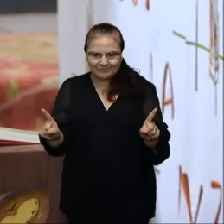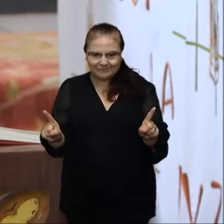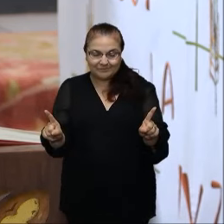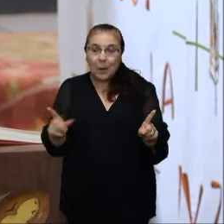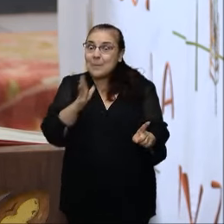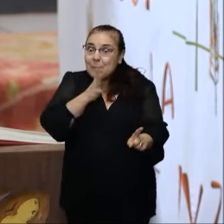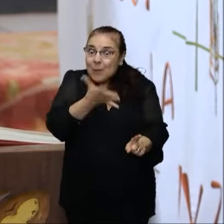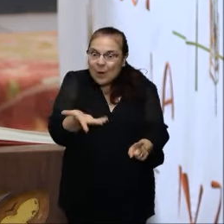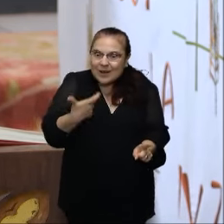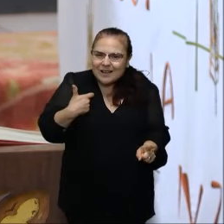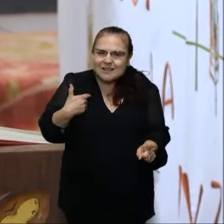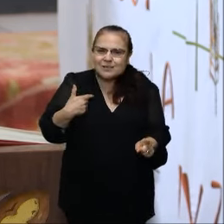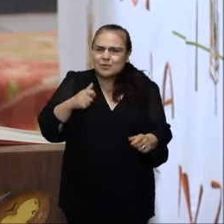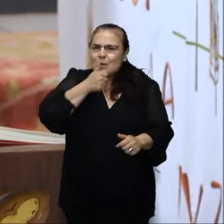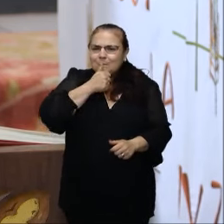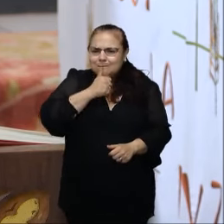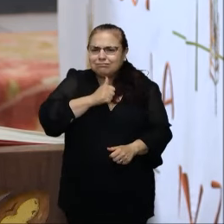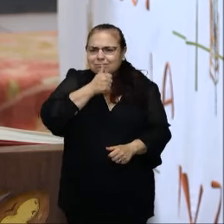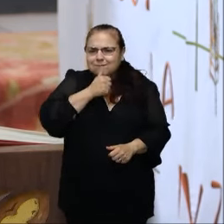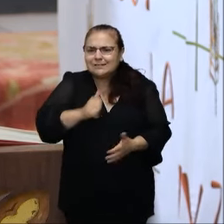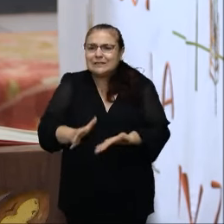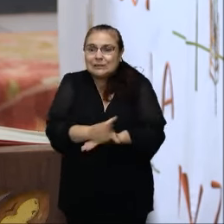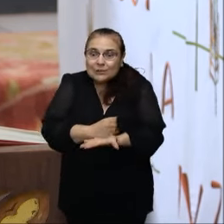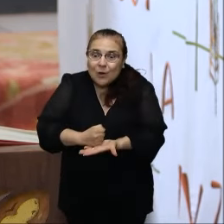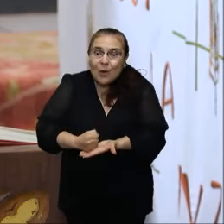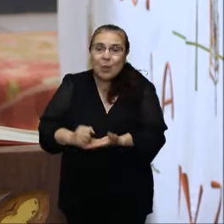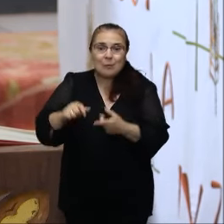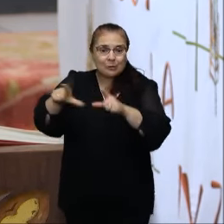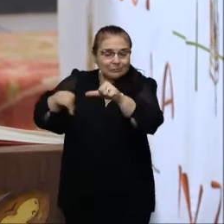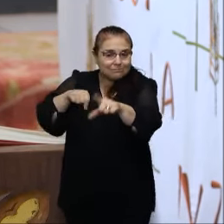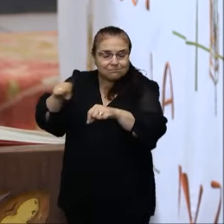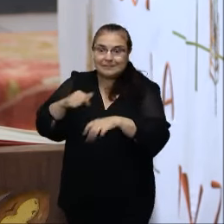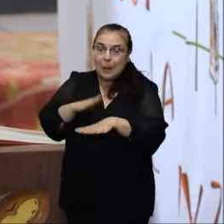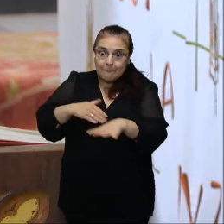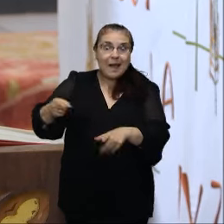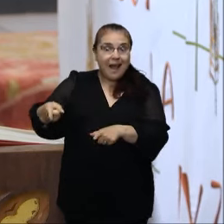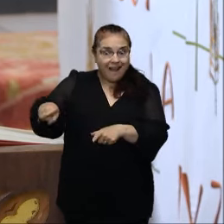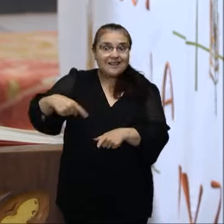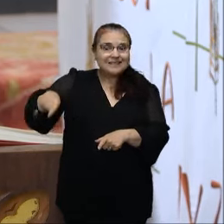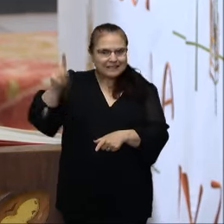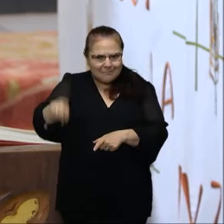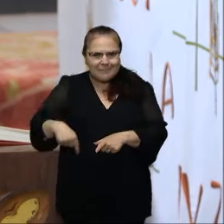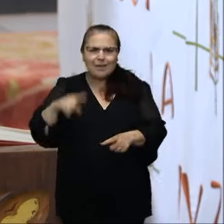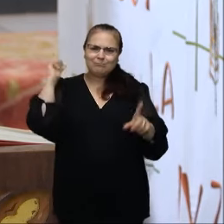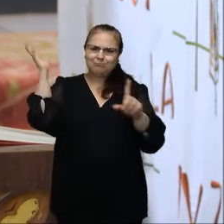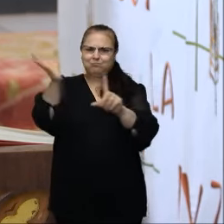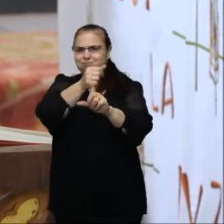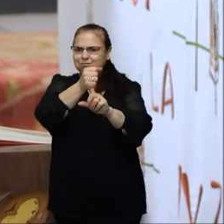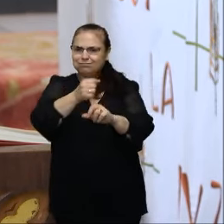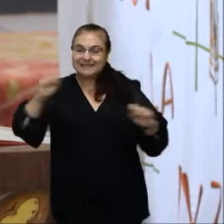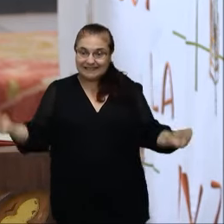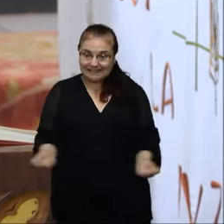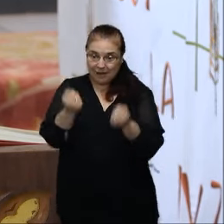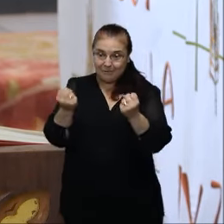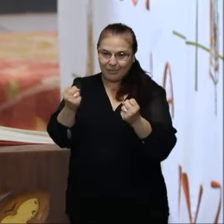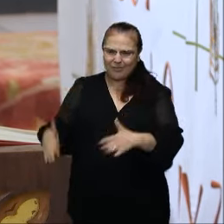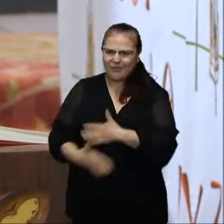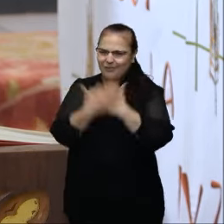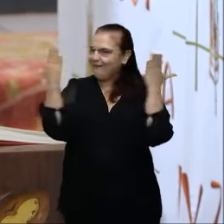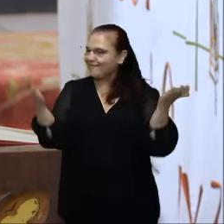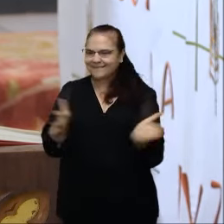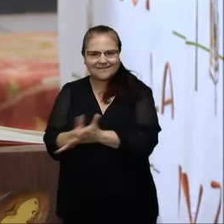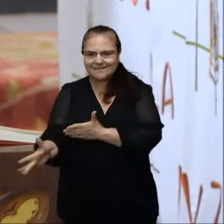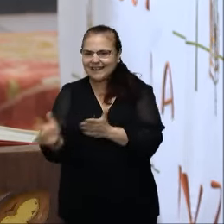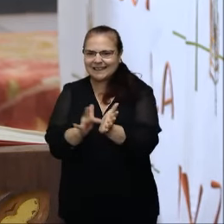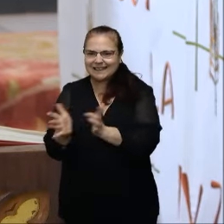Por eso lo aguanto todo por los elegidos, para que ellos también alcancen la salvación y la gloria eterna en